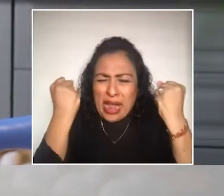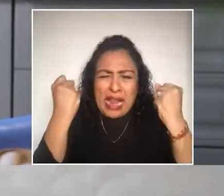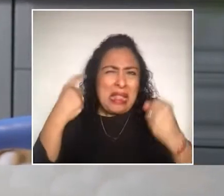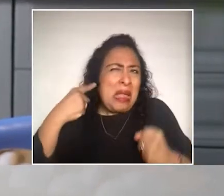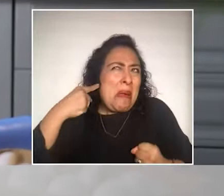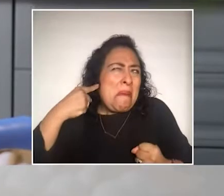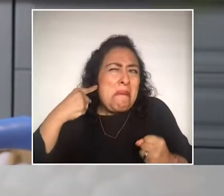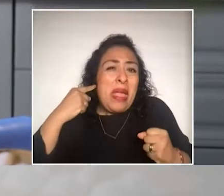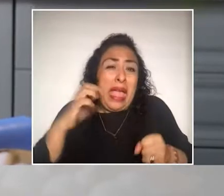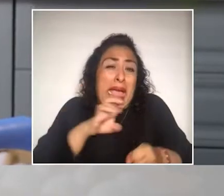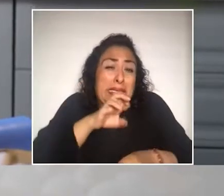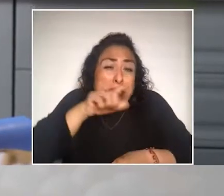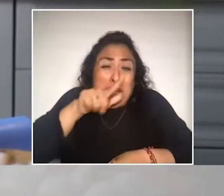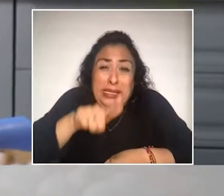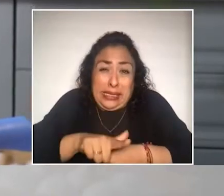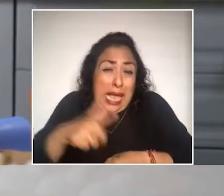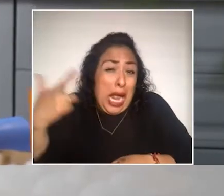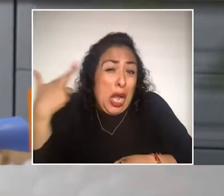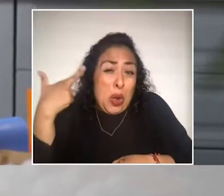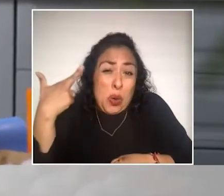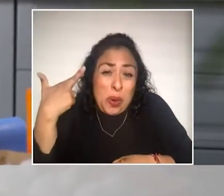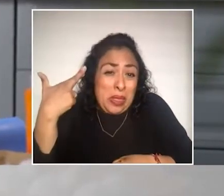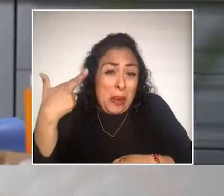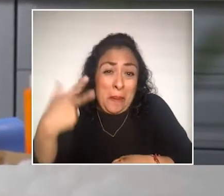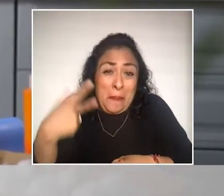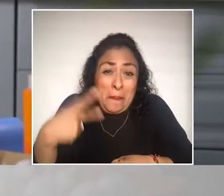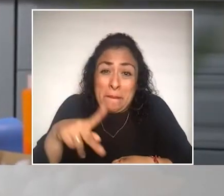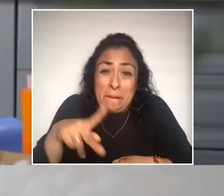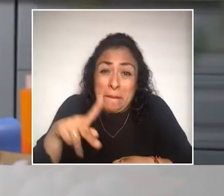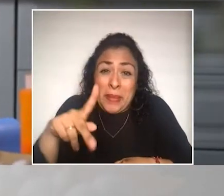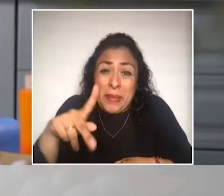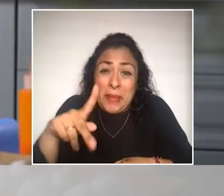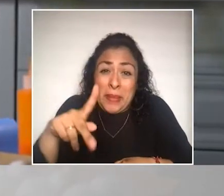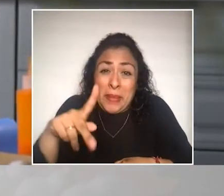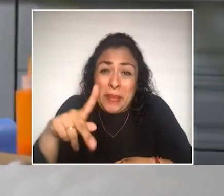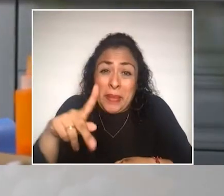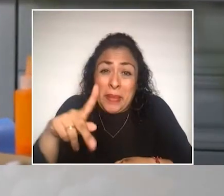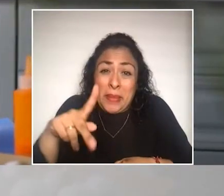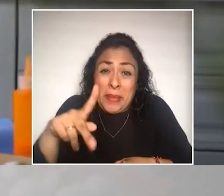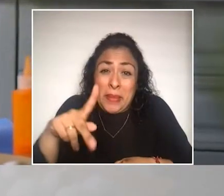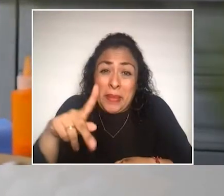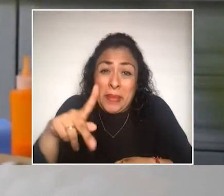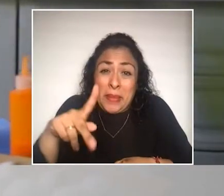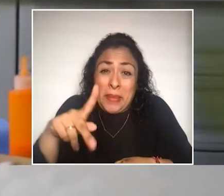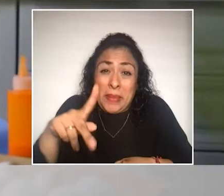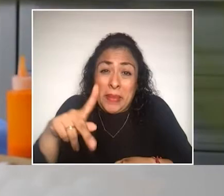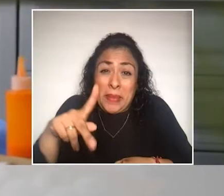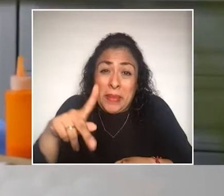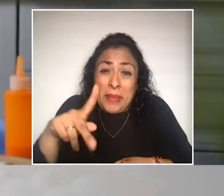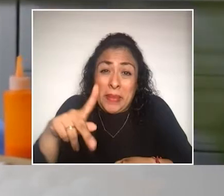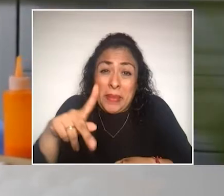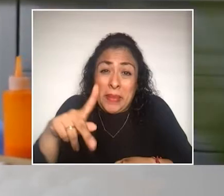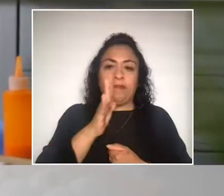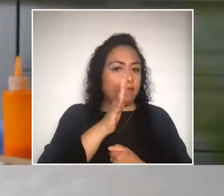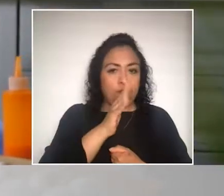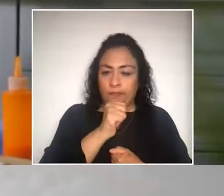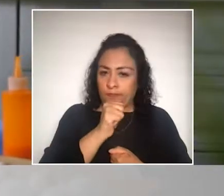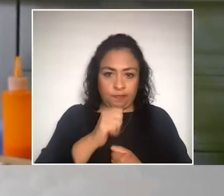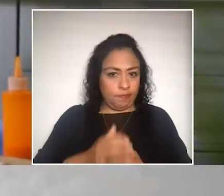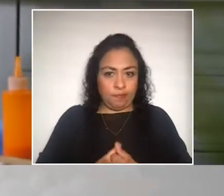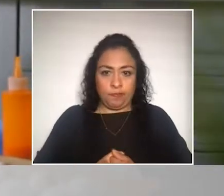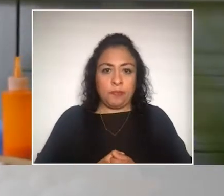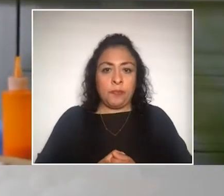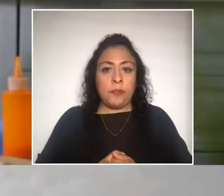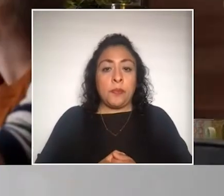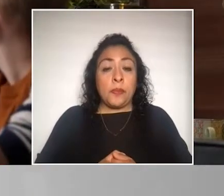no son, digamos, los sonidos que se requiere escuchar para comprender, para hacer comprensible el lenguaje. Entonces, esa